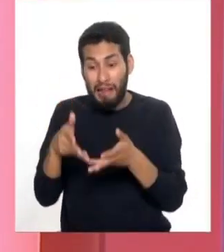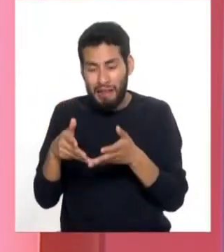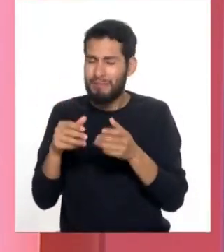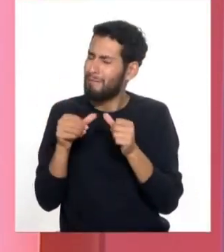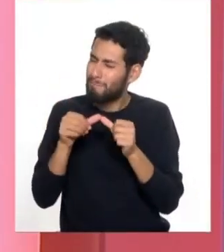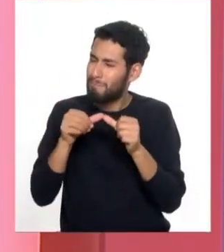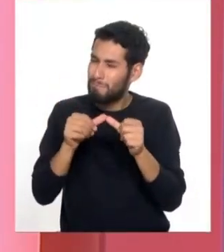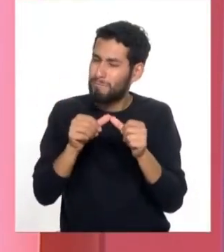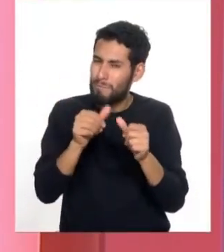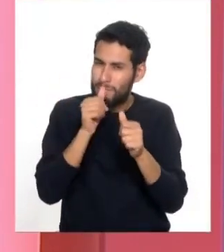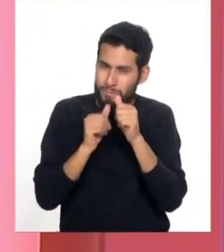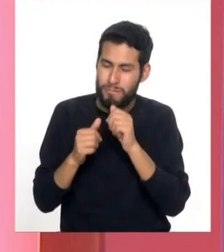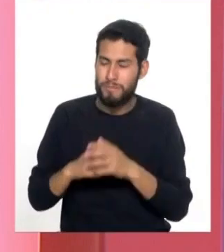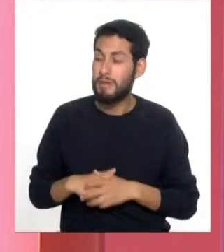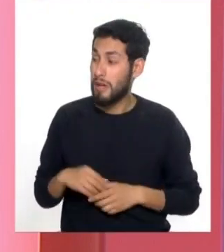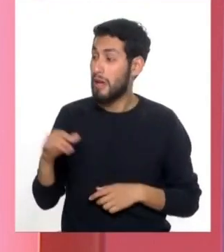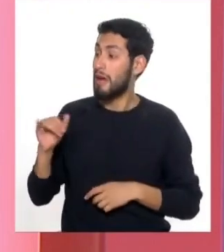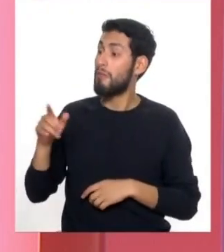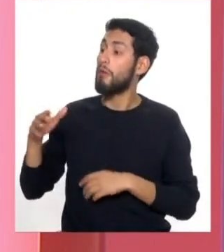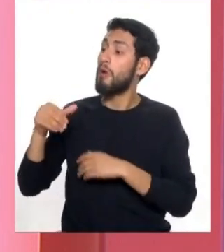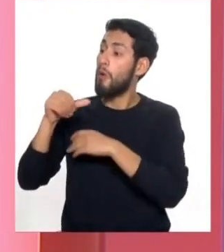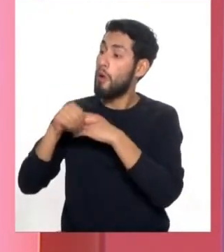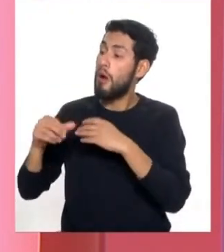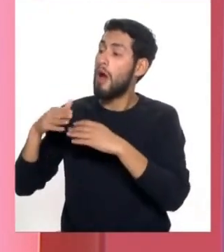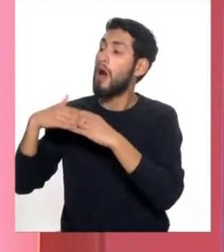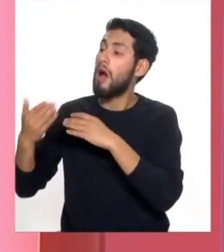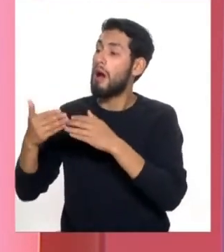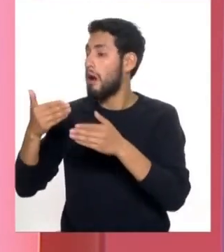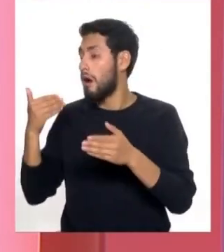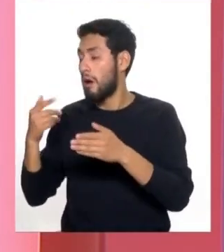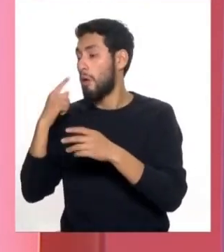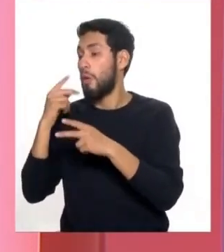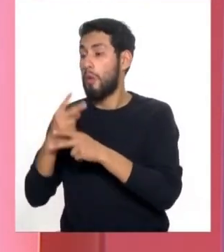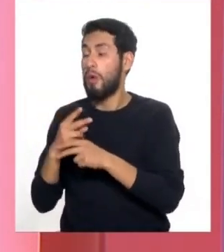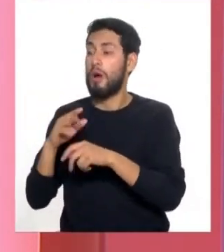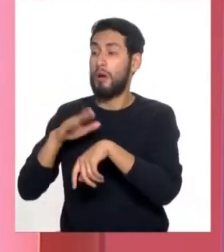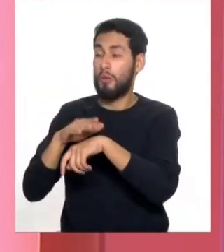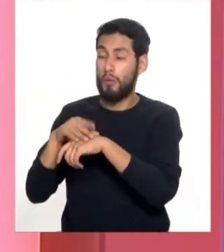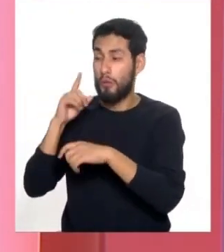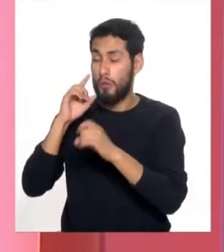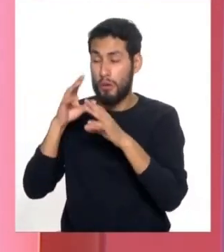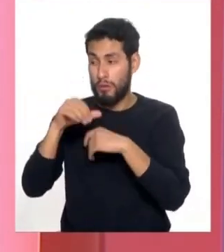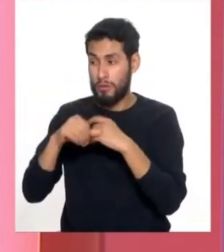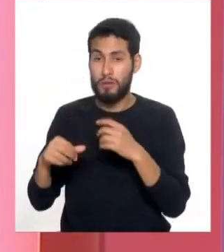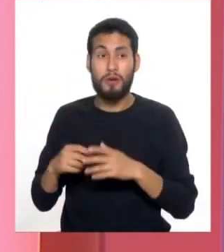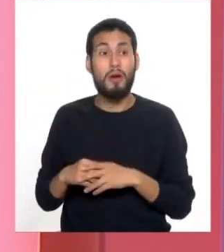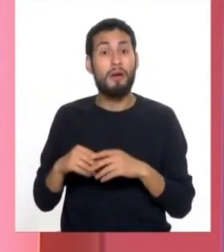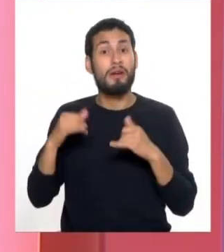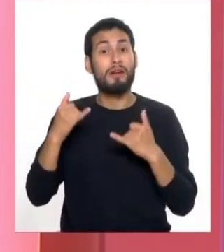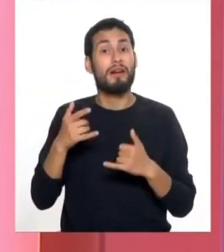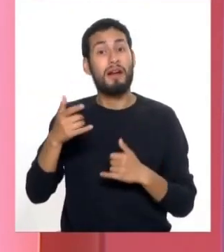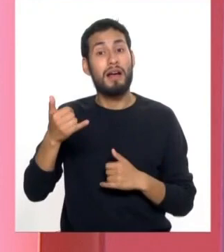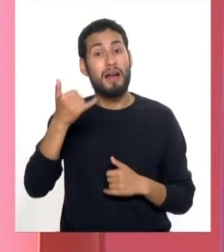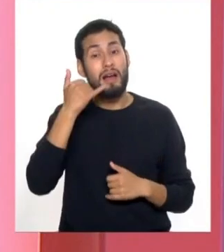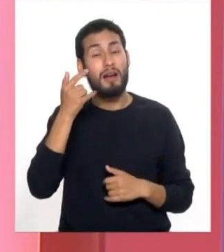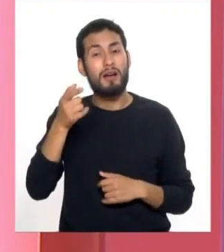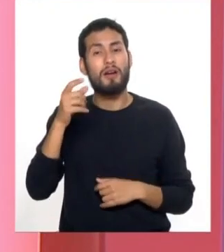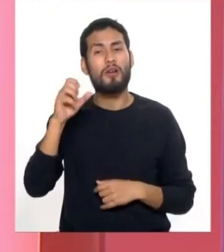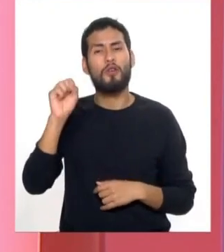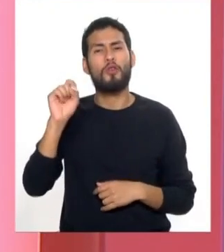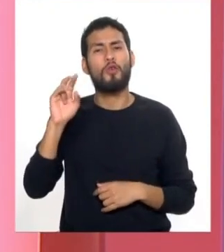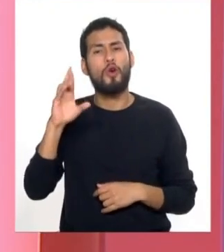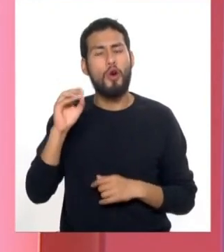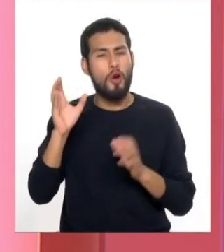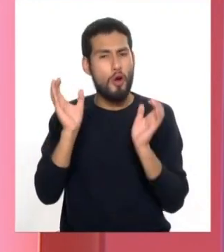cuidados pre y posoperatorios y sobre los diversos tratamientos, porque sé que hay muchos para la solución. Y tenemos una llamada de Surco.